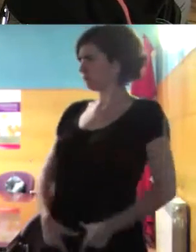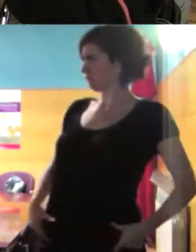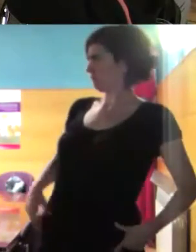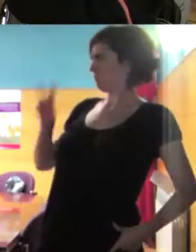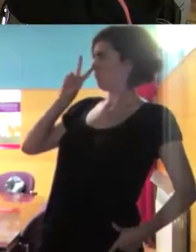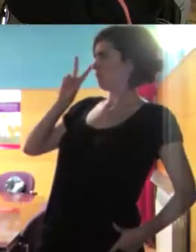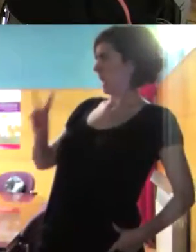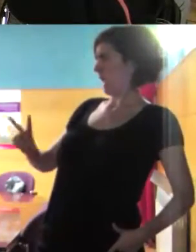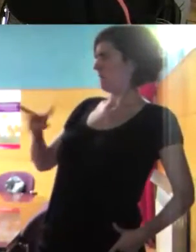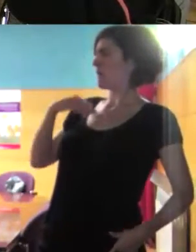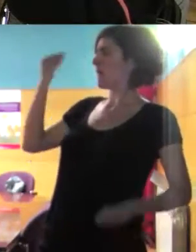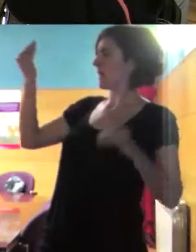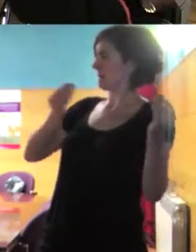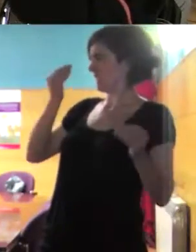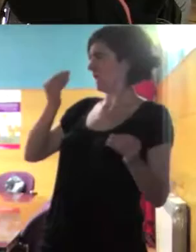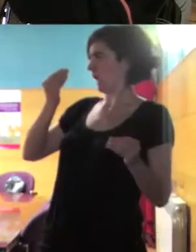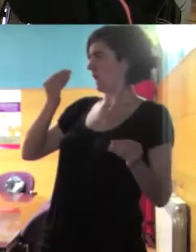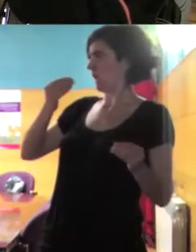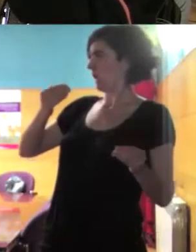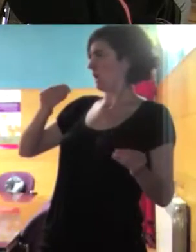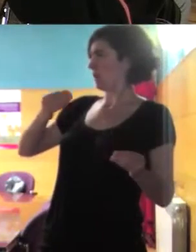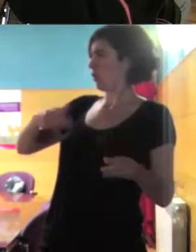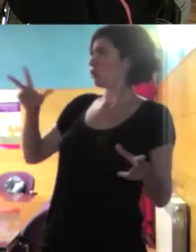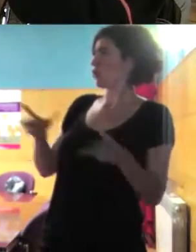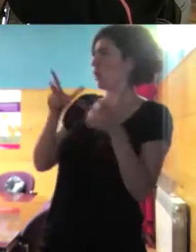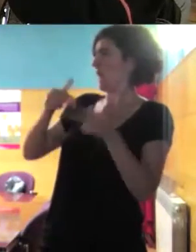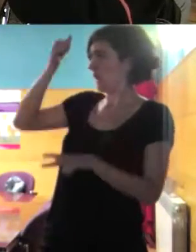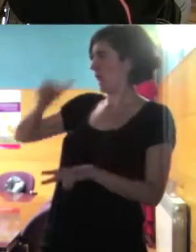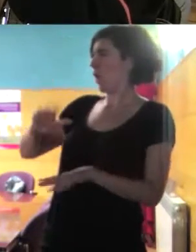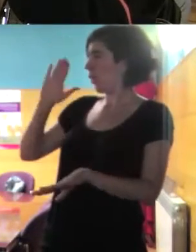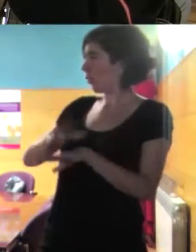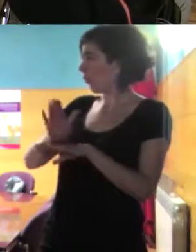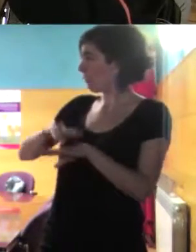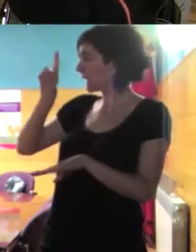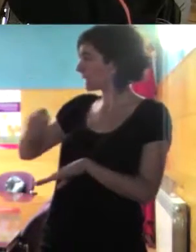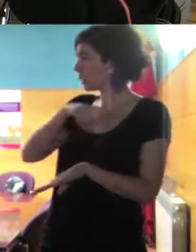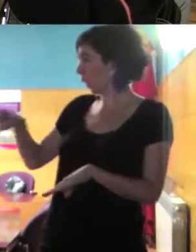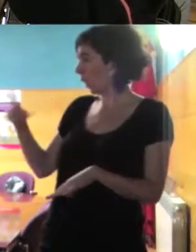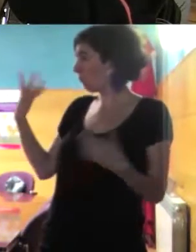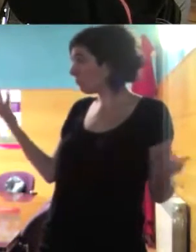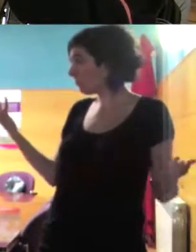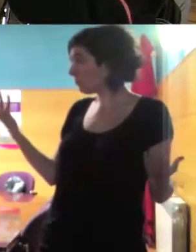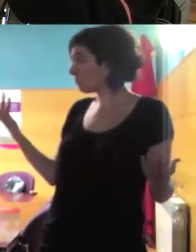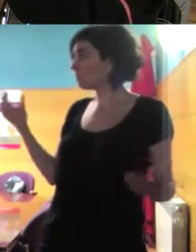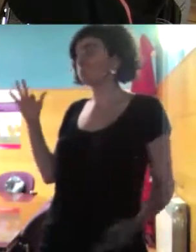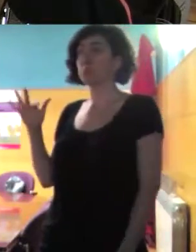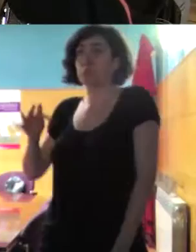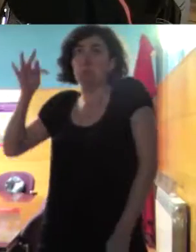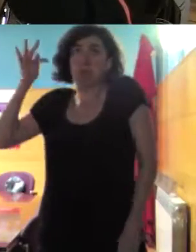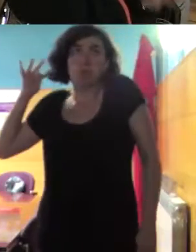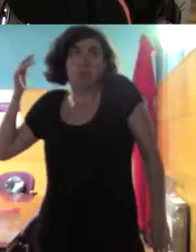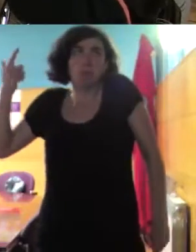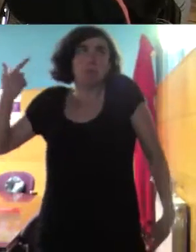víctima de esa sociedad machista en la que procede? o no lo sé pues yo tampoco lo sé la verdad